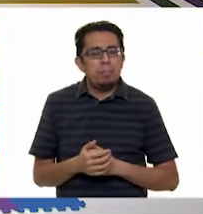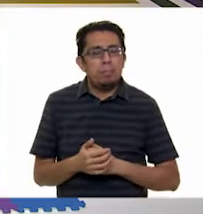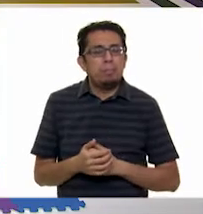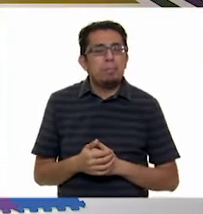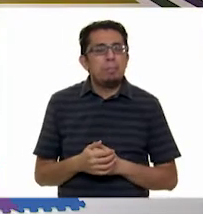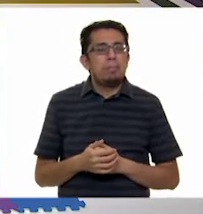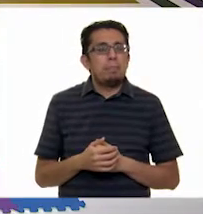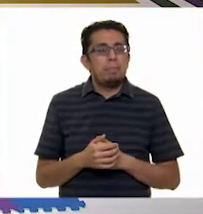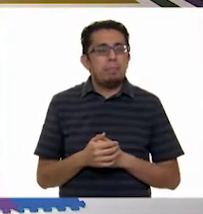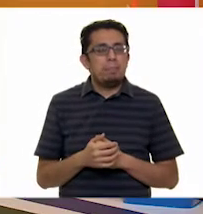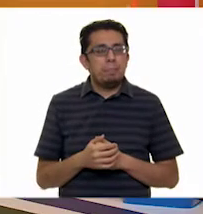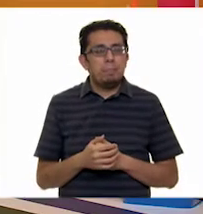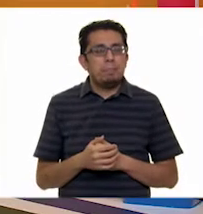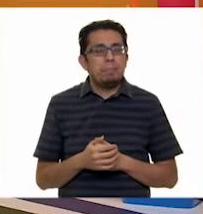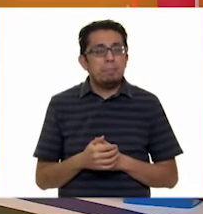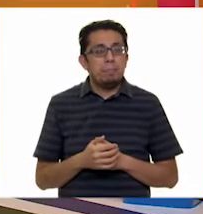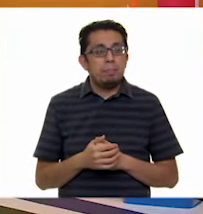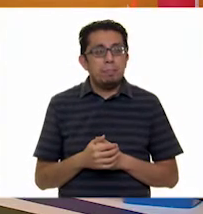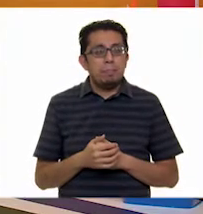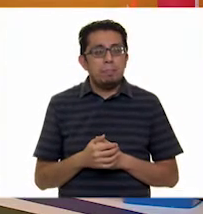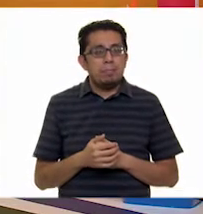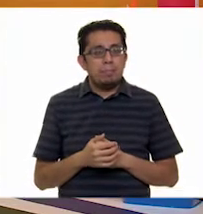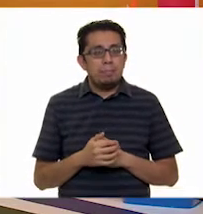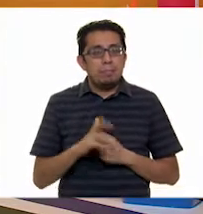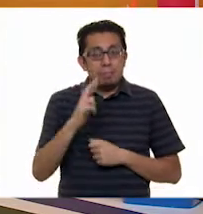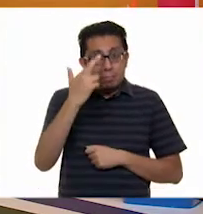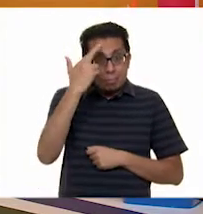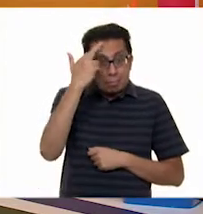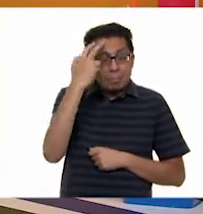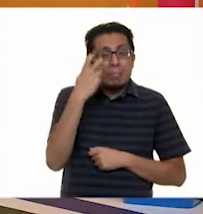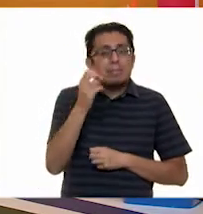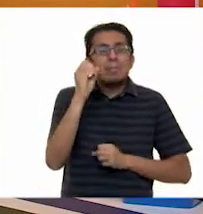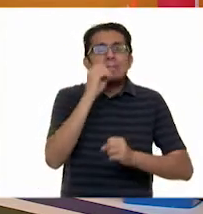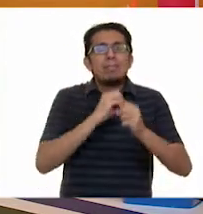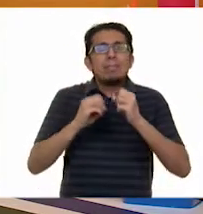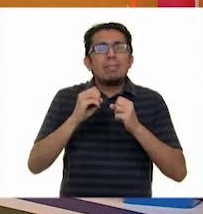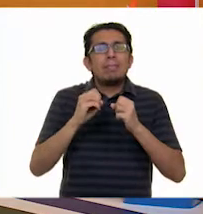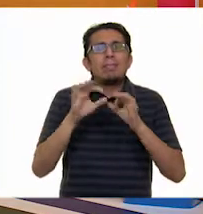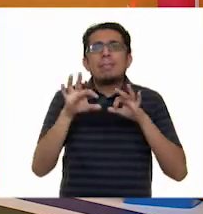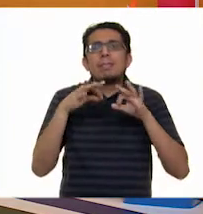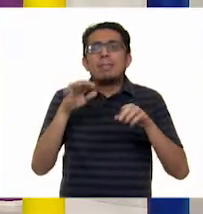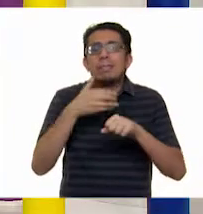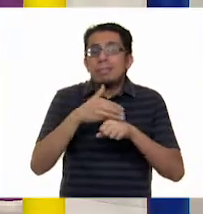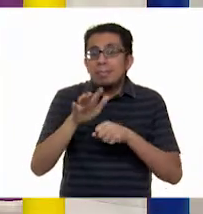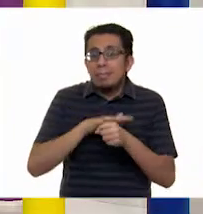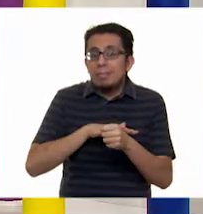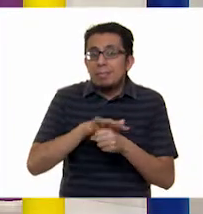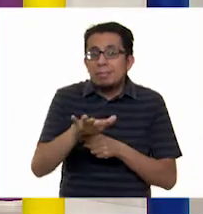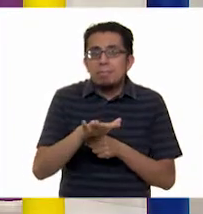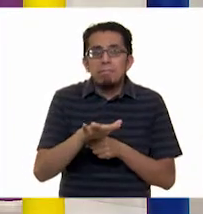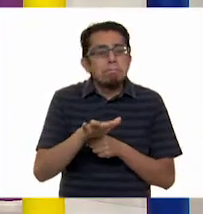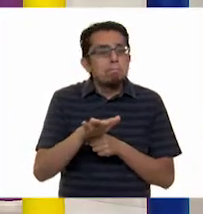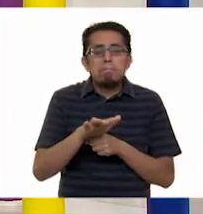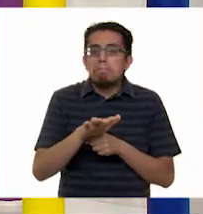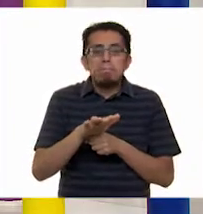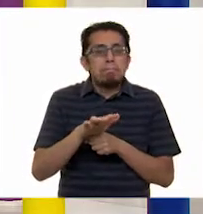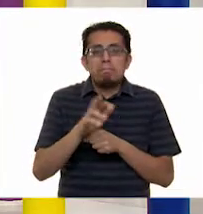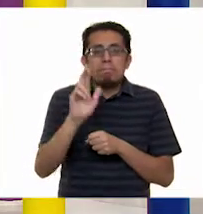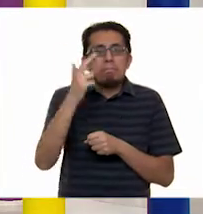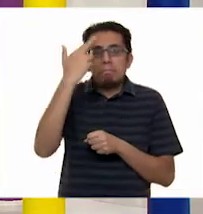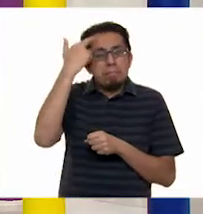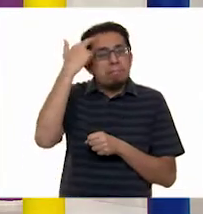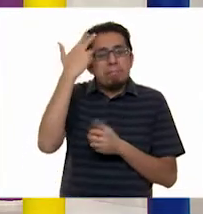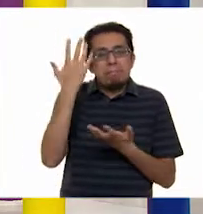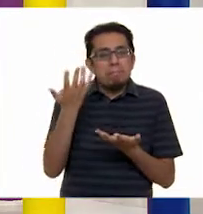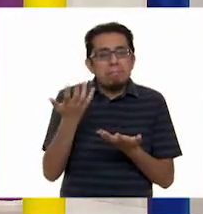¿Te acuerdas en qué página está esa obra de teatro? ¡Ay, no, no, no! No me acuerdo. No me acuerdo,